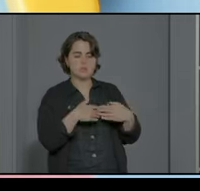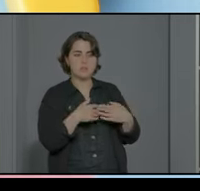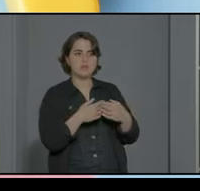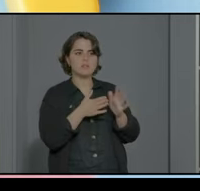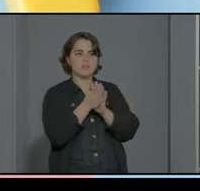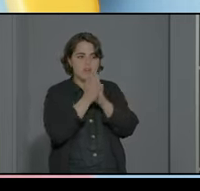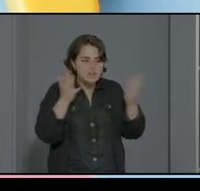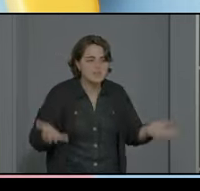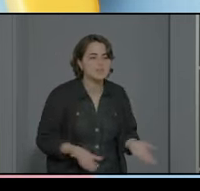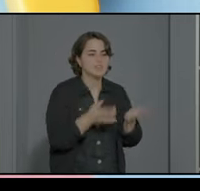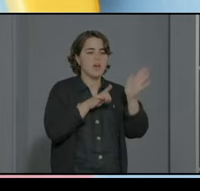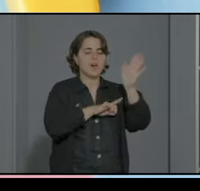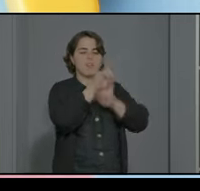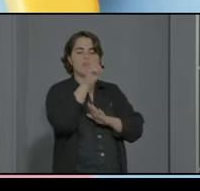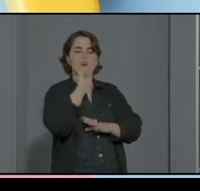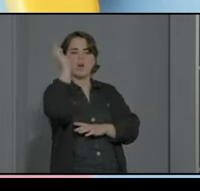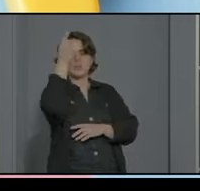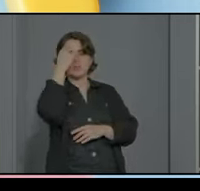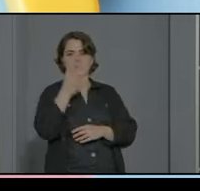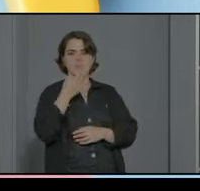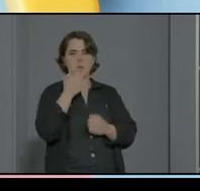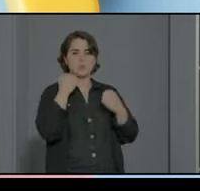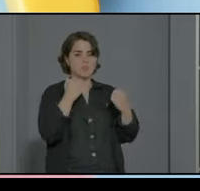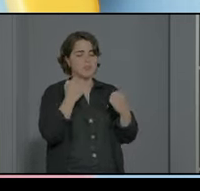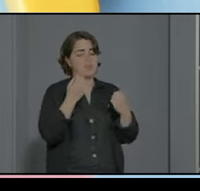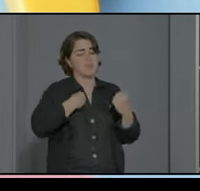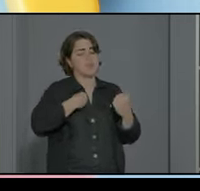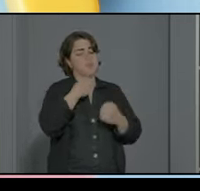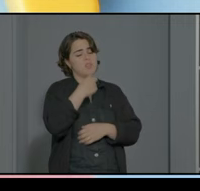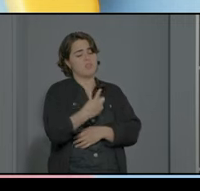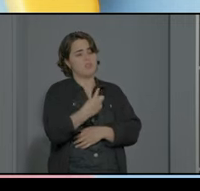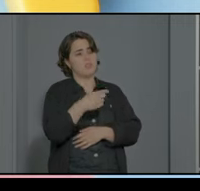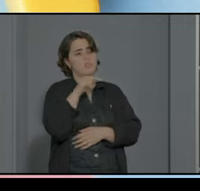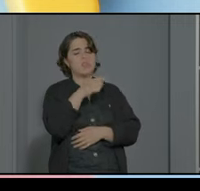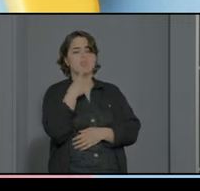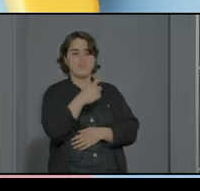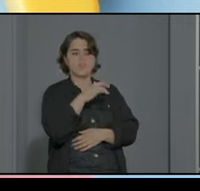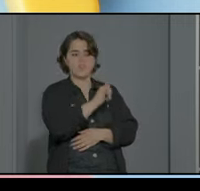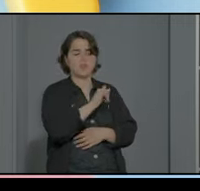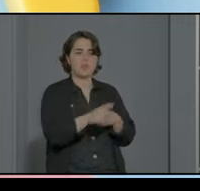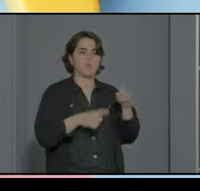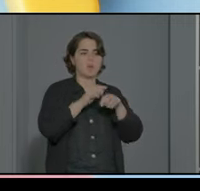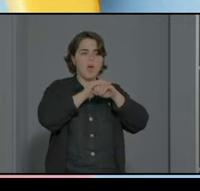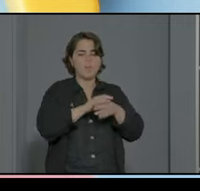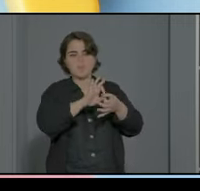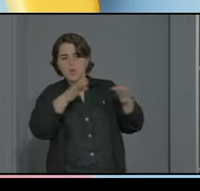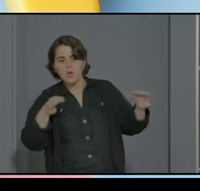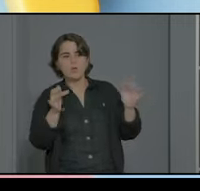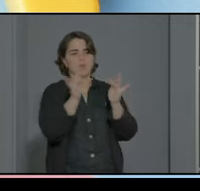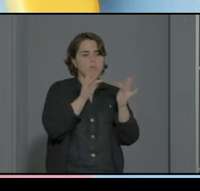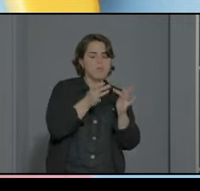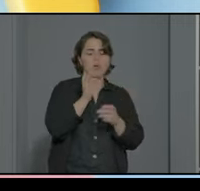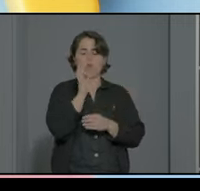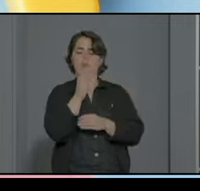potenciar tanto las habilidades y esas potencialidades como decir oye es que tiene dificultades para hacer amigos es que tiene dificultades para